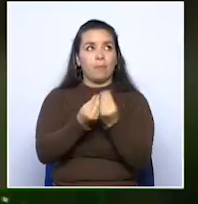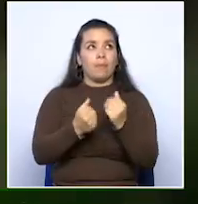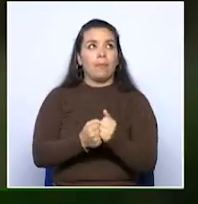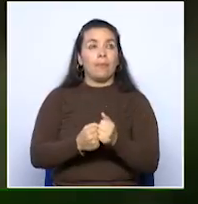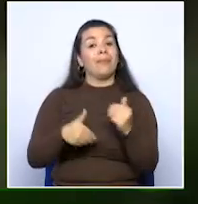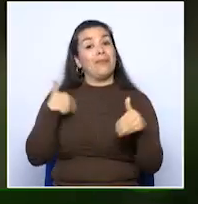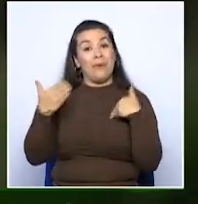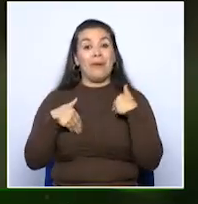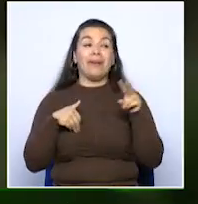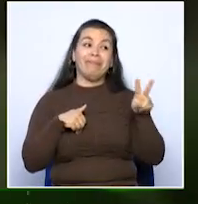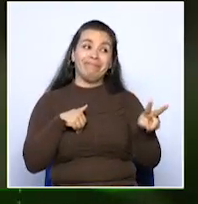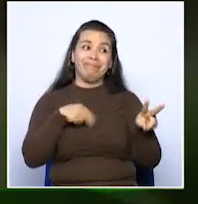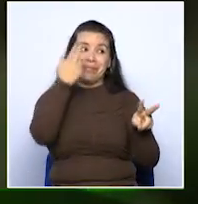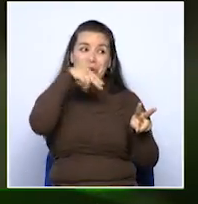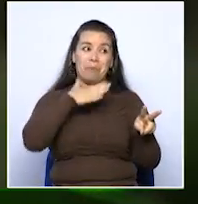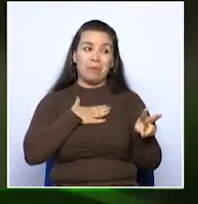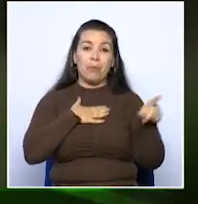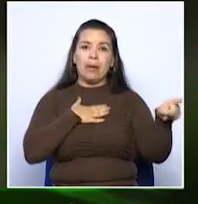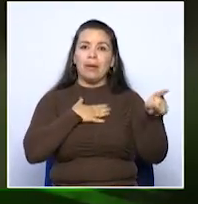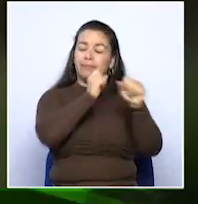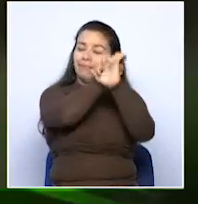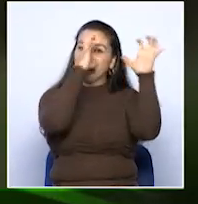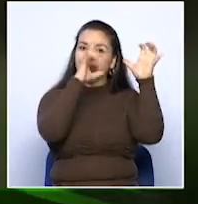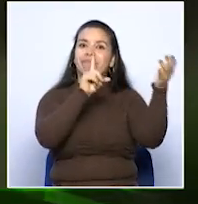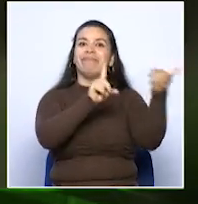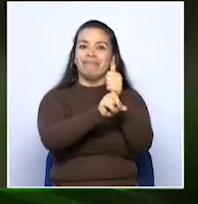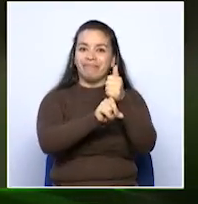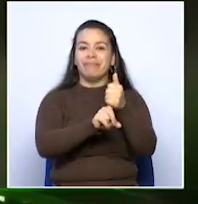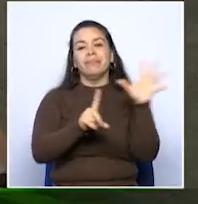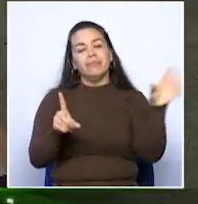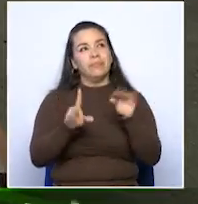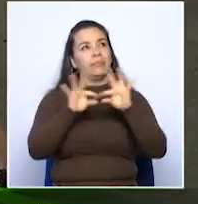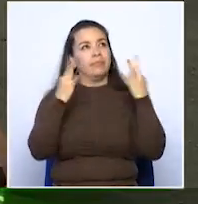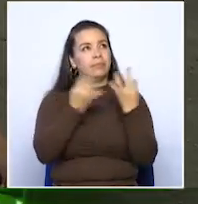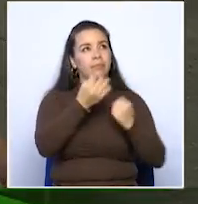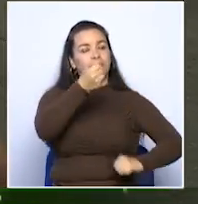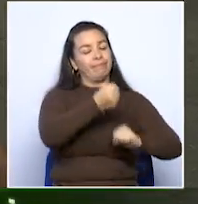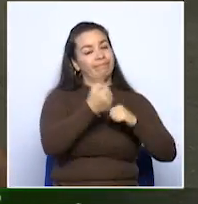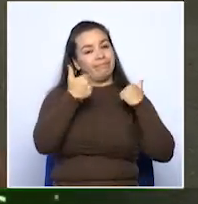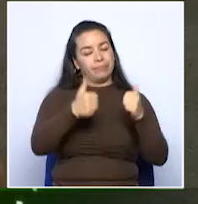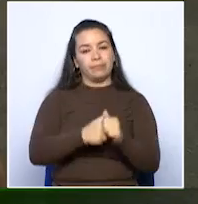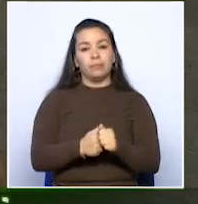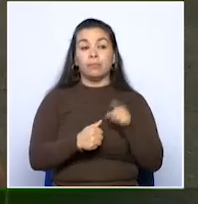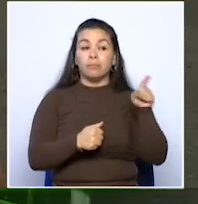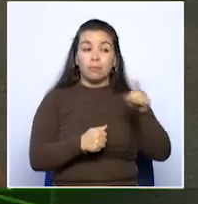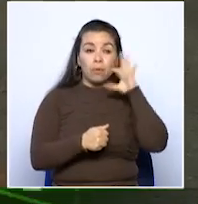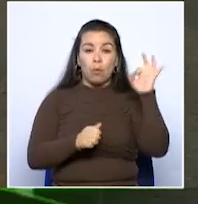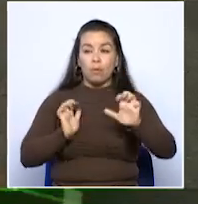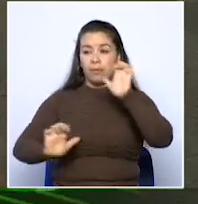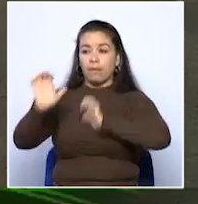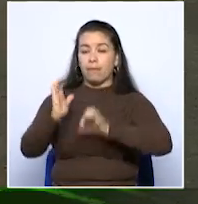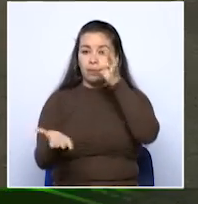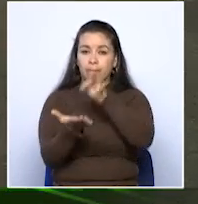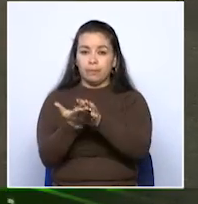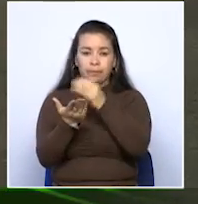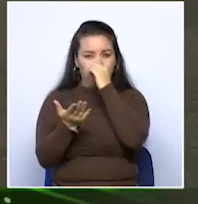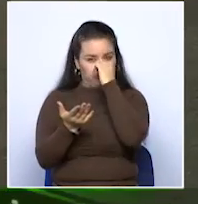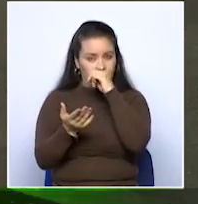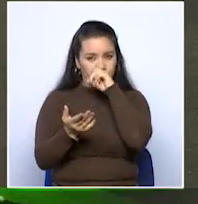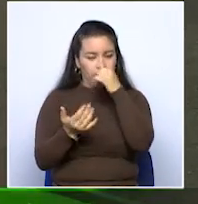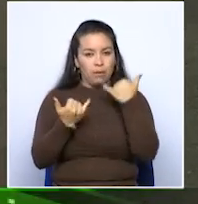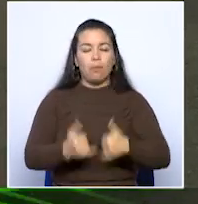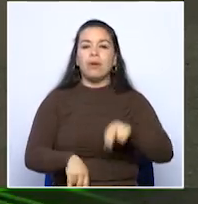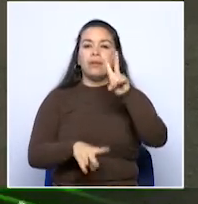contenta porque es ese sueño que él quería y toda la familia lo estamos apoyando. Este joven defensa central cursa grado séptimo. Con